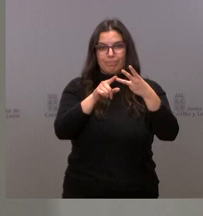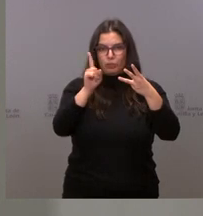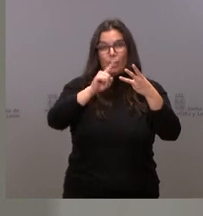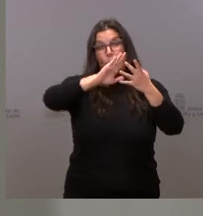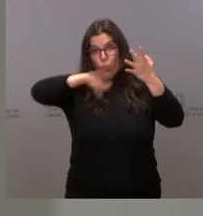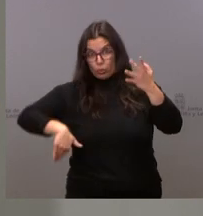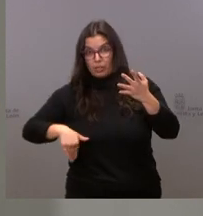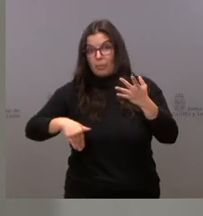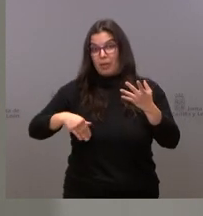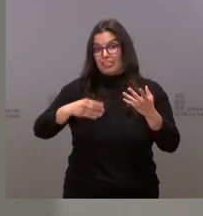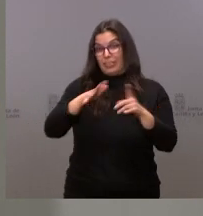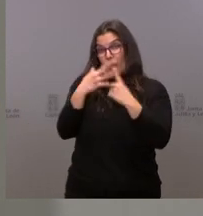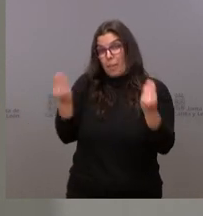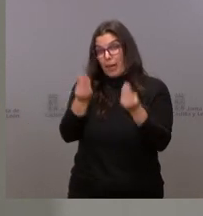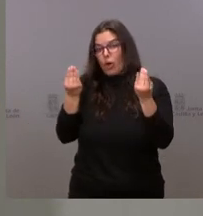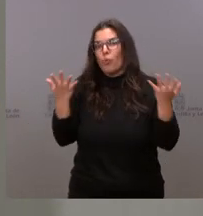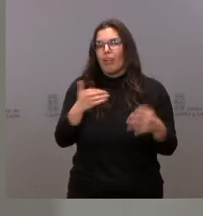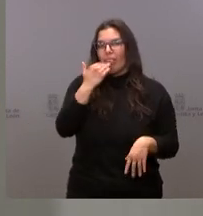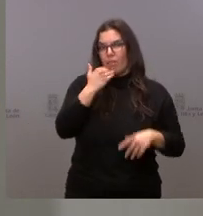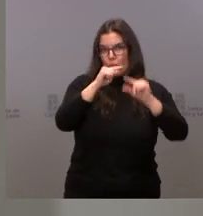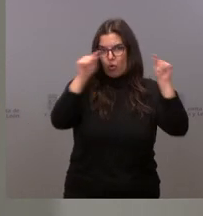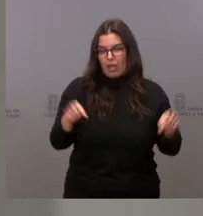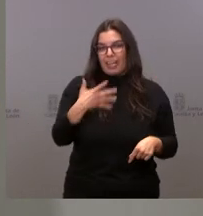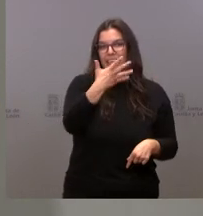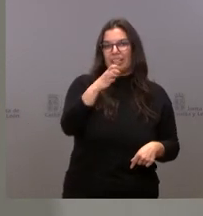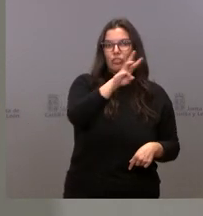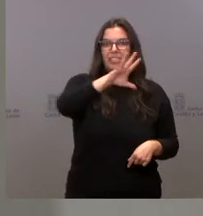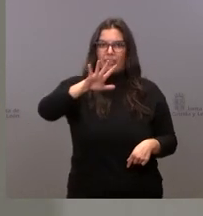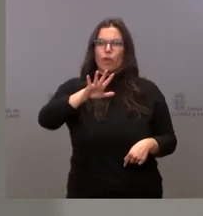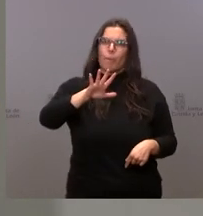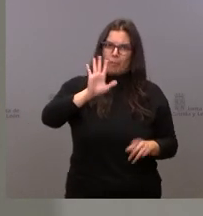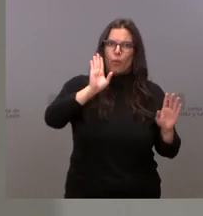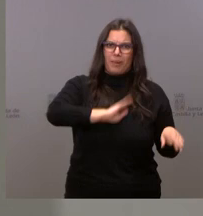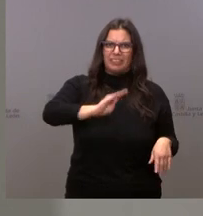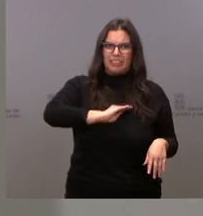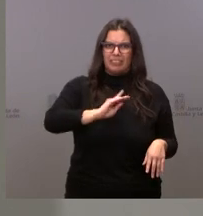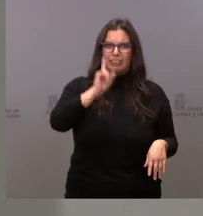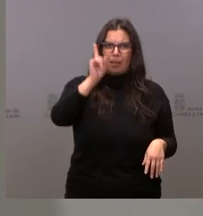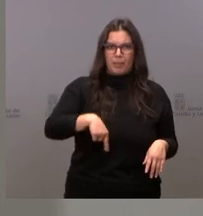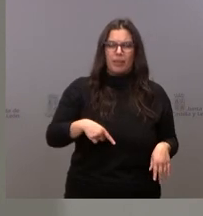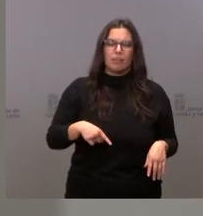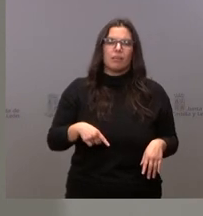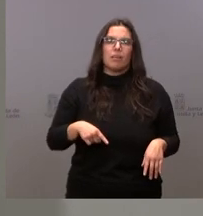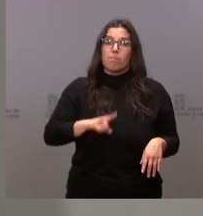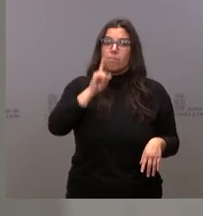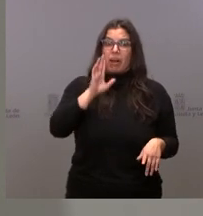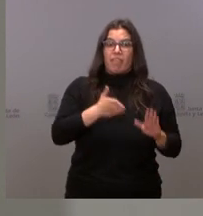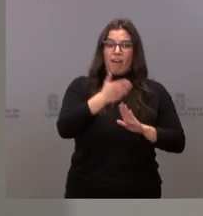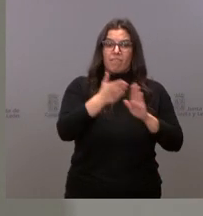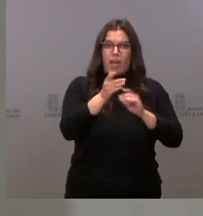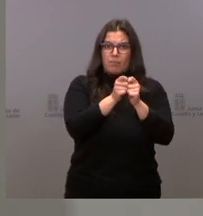de toda la comunidad es Zamora, que tiene 535 cifras también muy elevadas y que también prevén un crecimiento